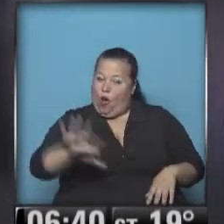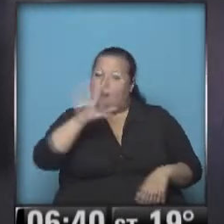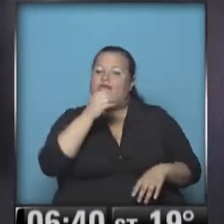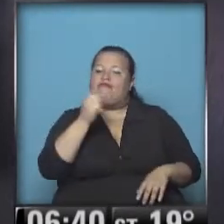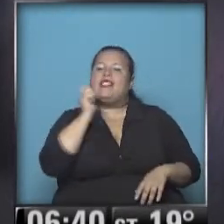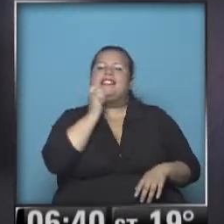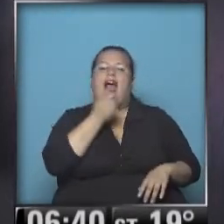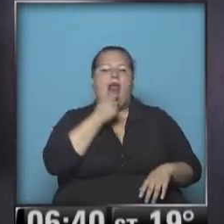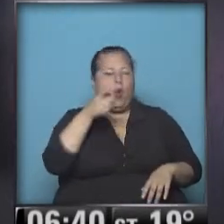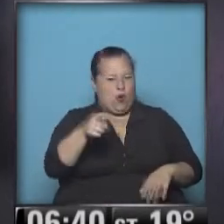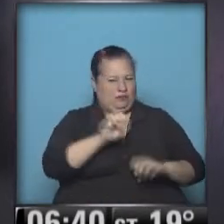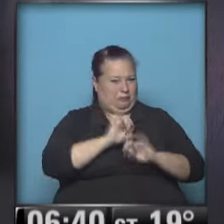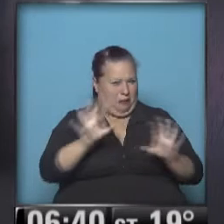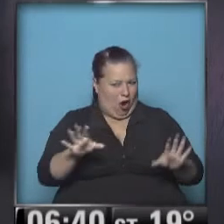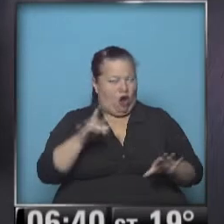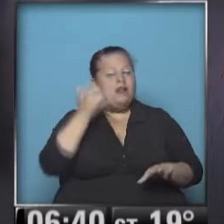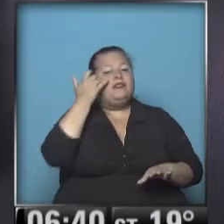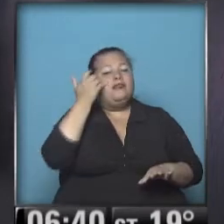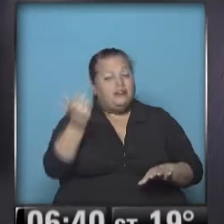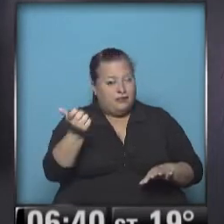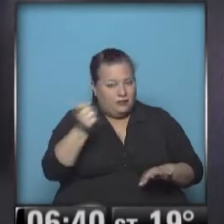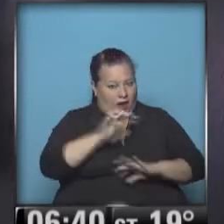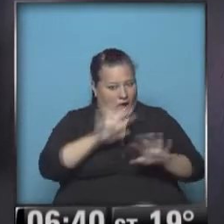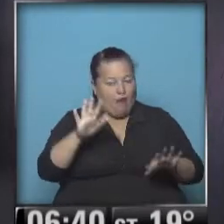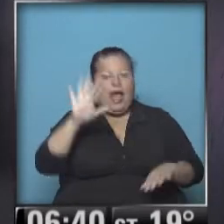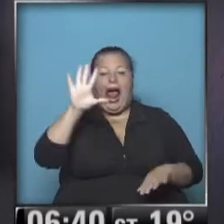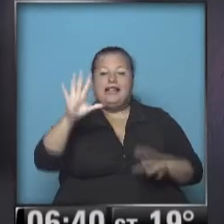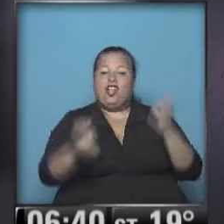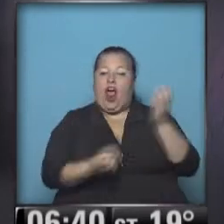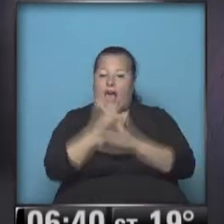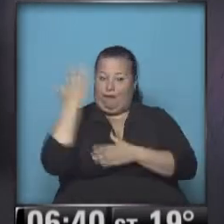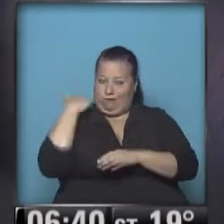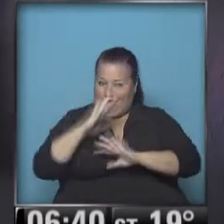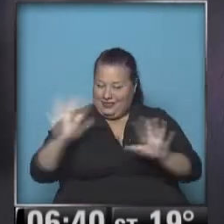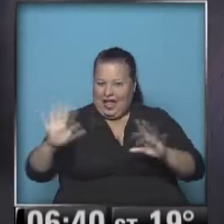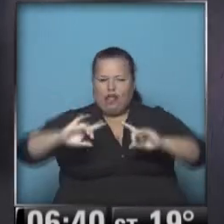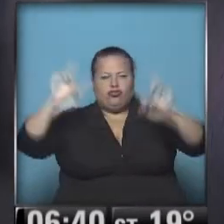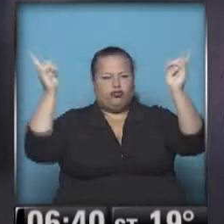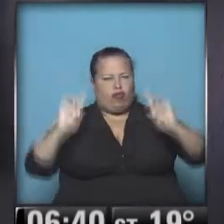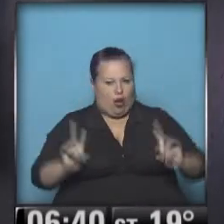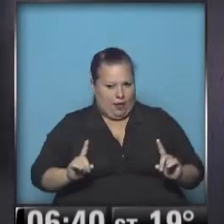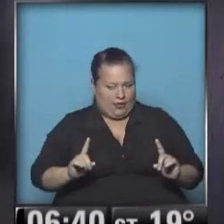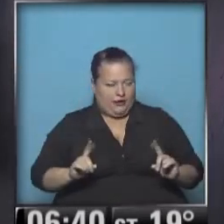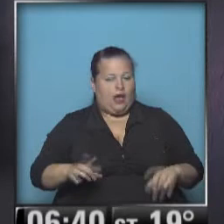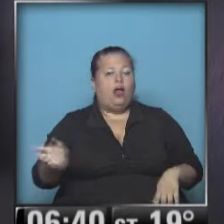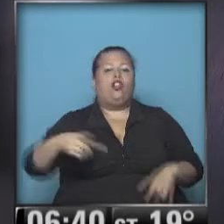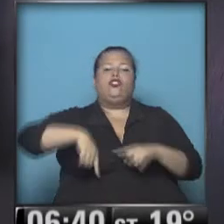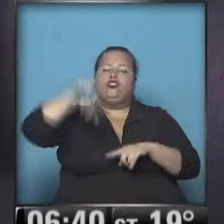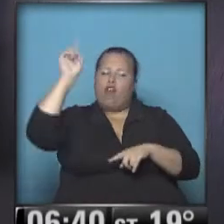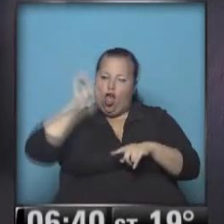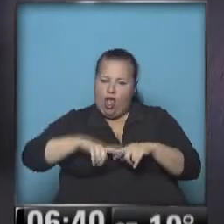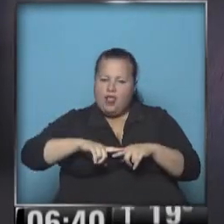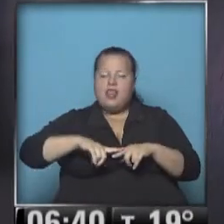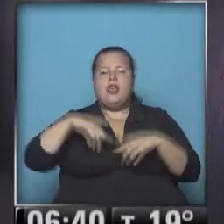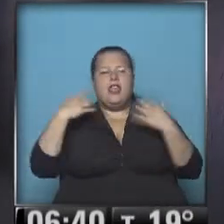es San Luis. Ya se registraron a las 5 de la mañana tormentas. Todo el día va a estar